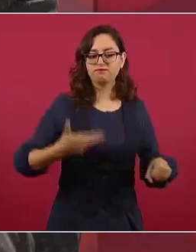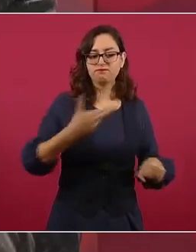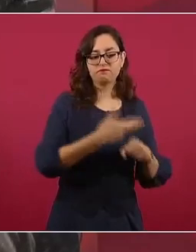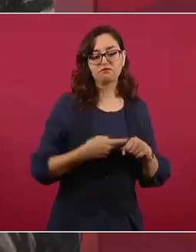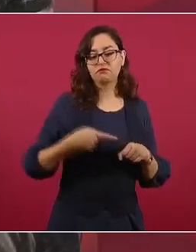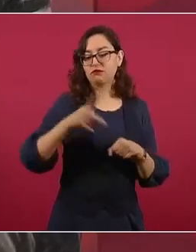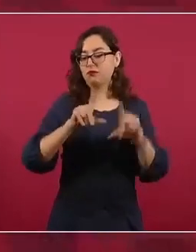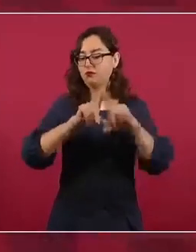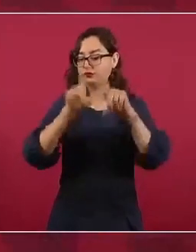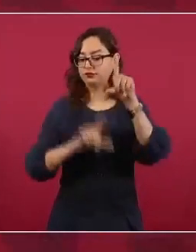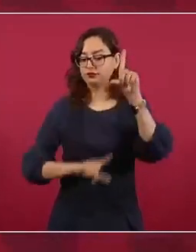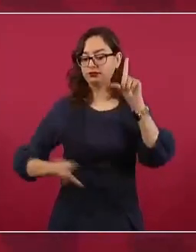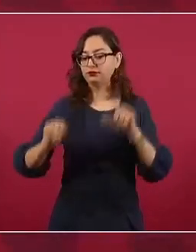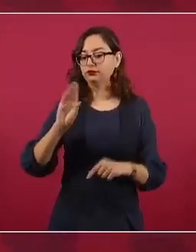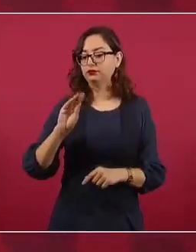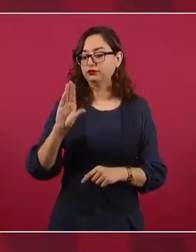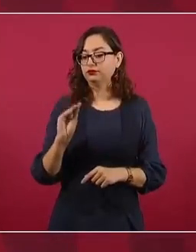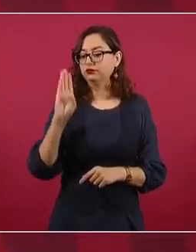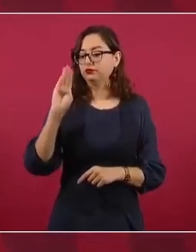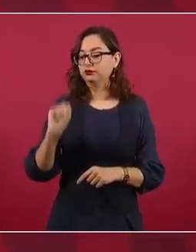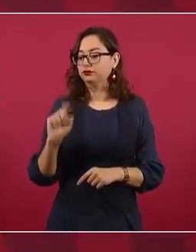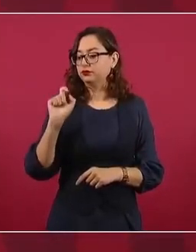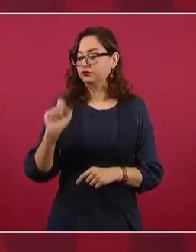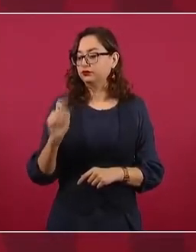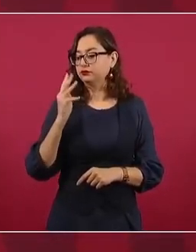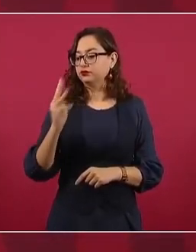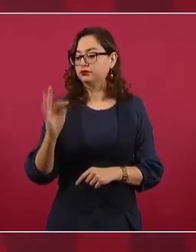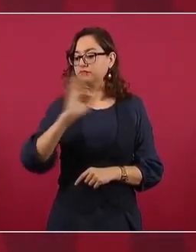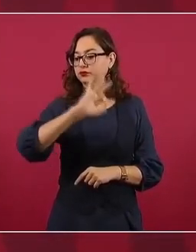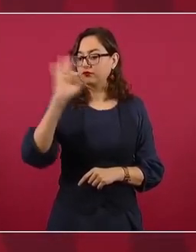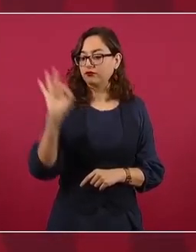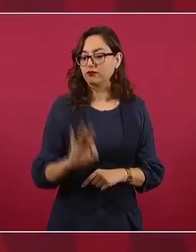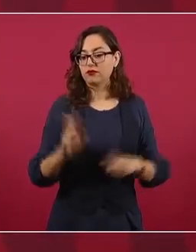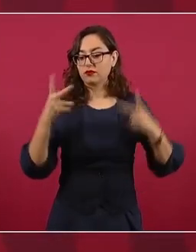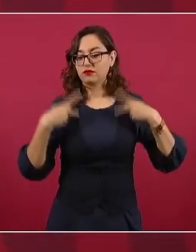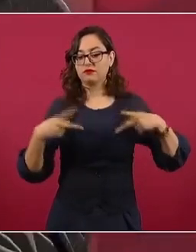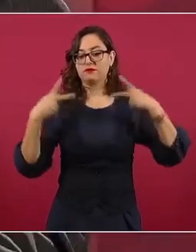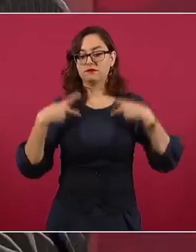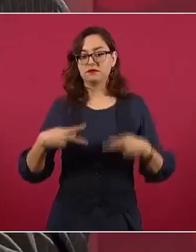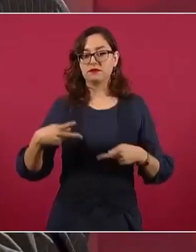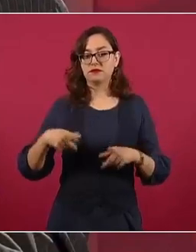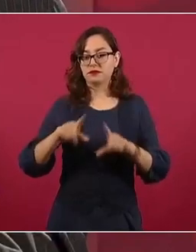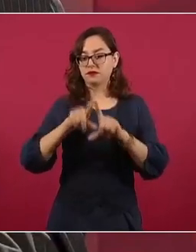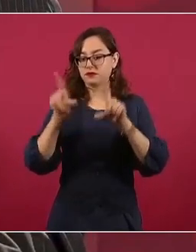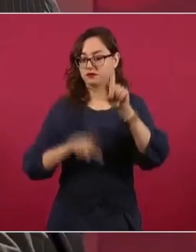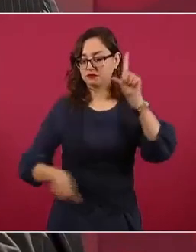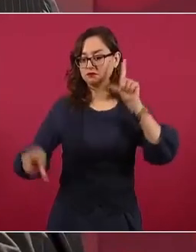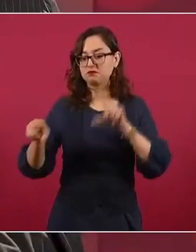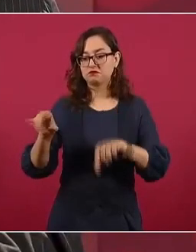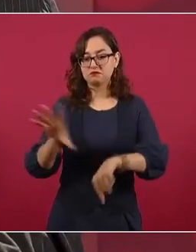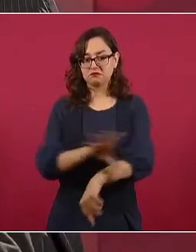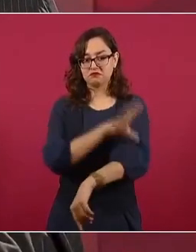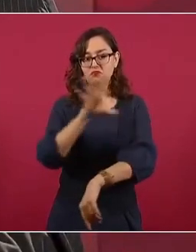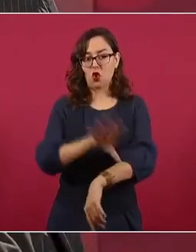99.4 por ciento de la población tiene servicio eléctrico.